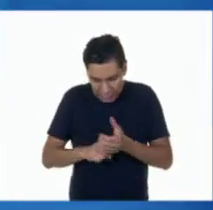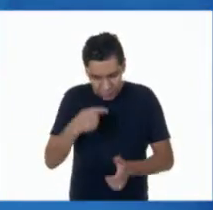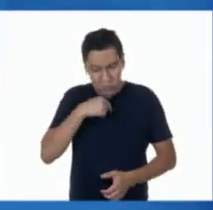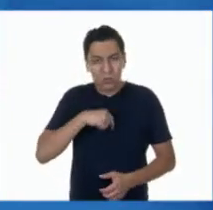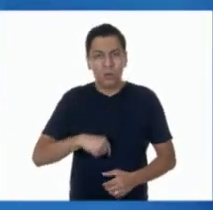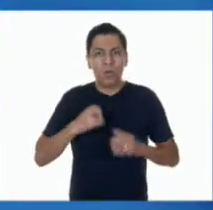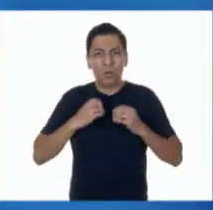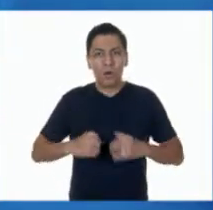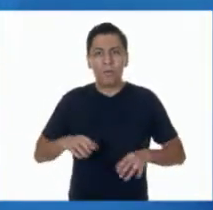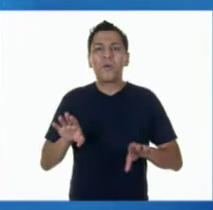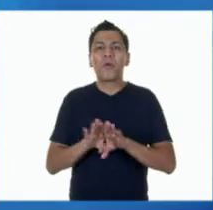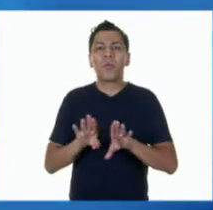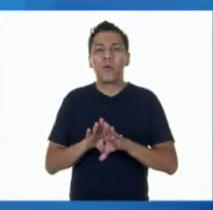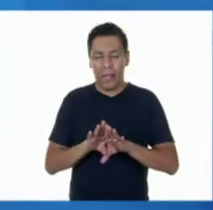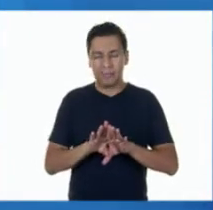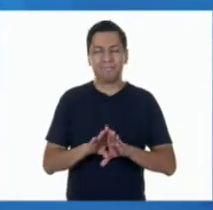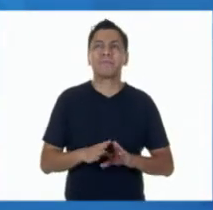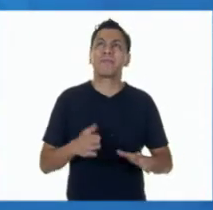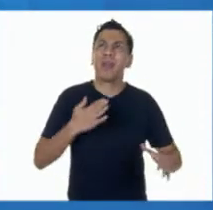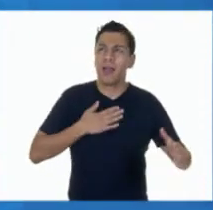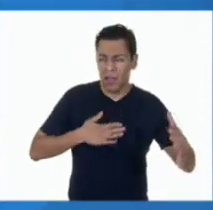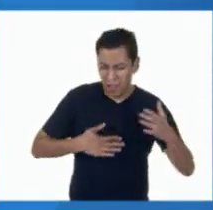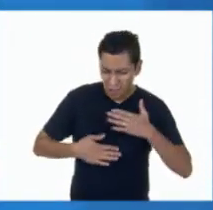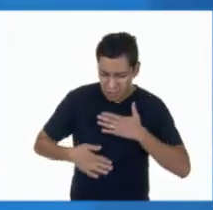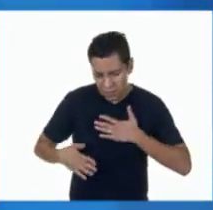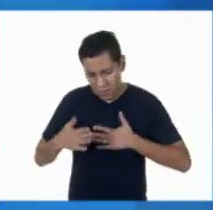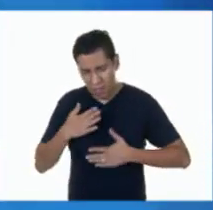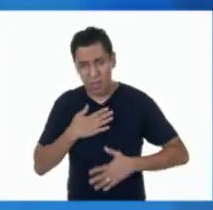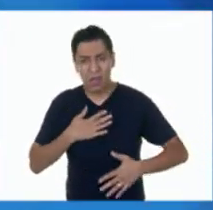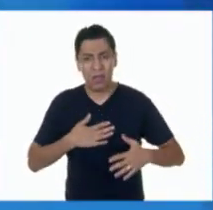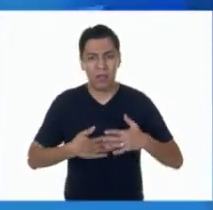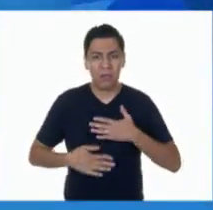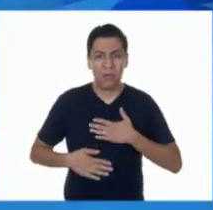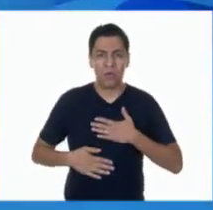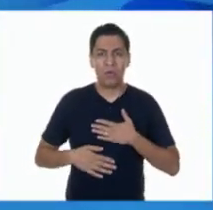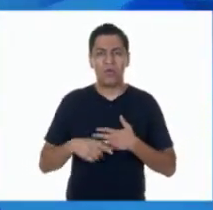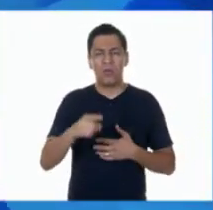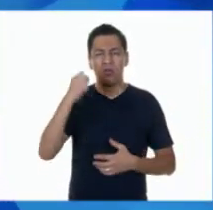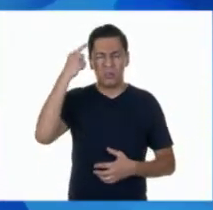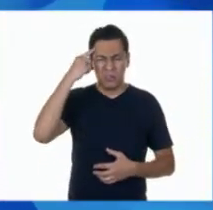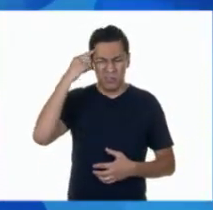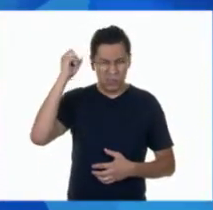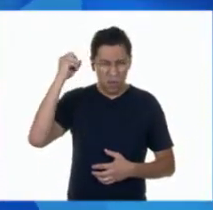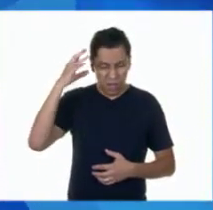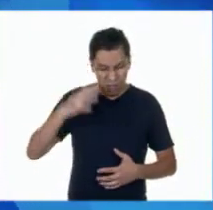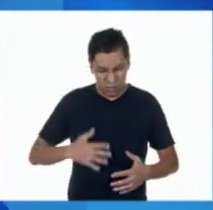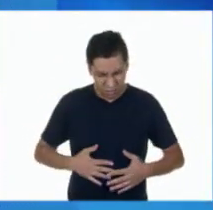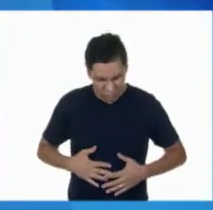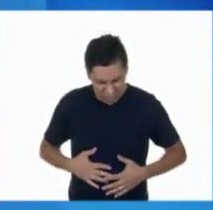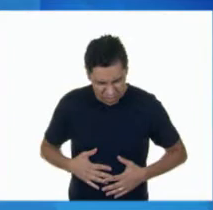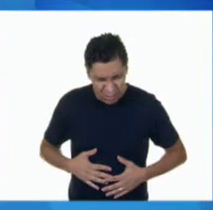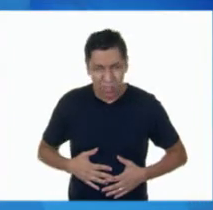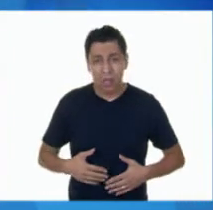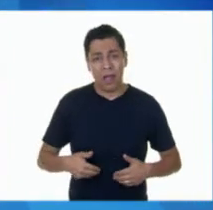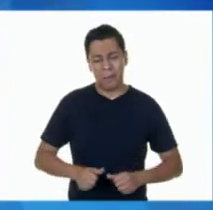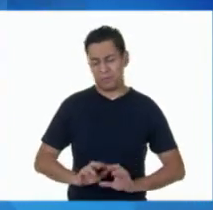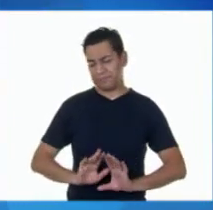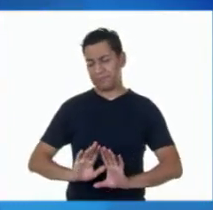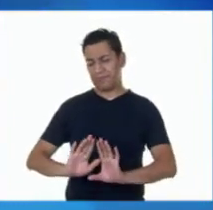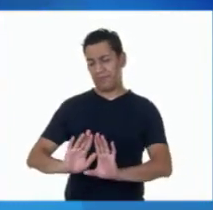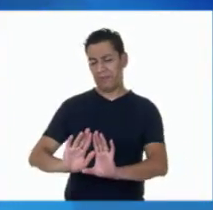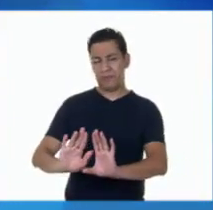en el cuerpo. Cuando te sientes cabizbajo, cuando te duele la pancita o no tienes mucha hambre